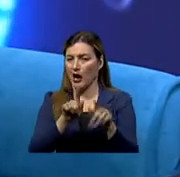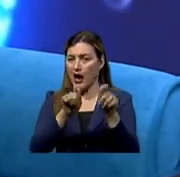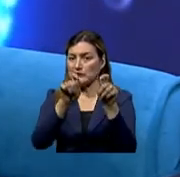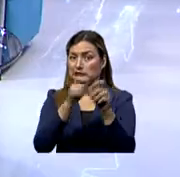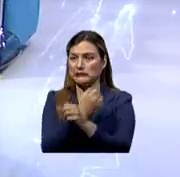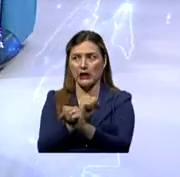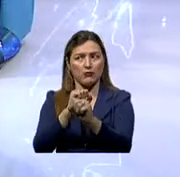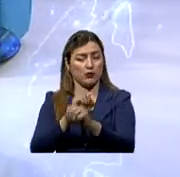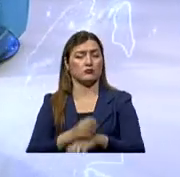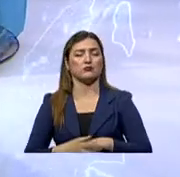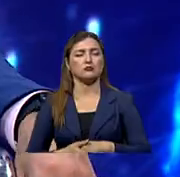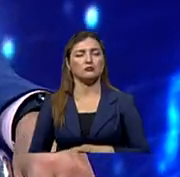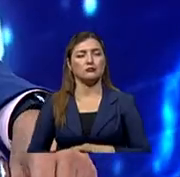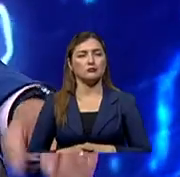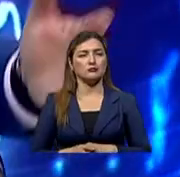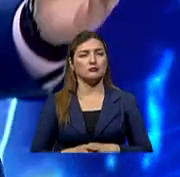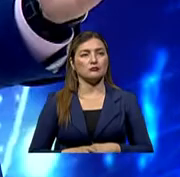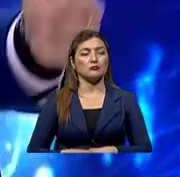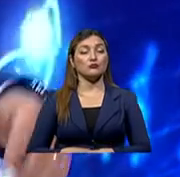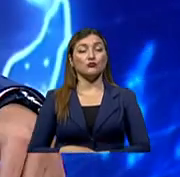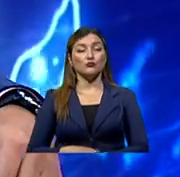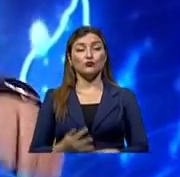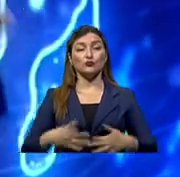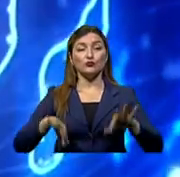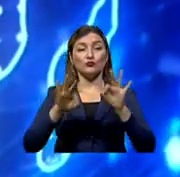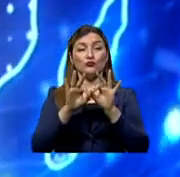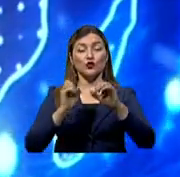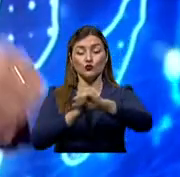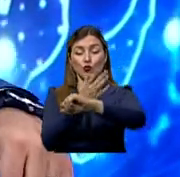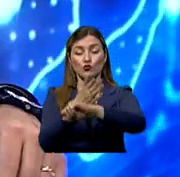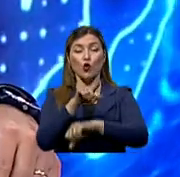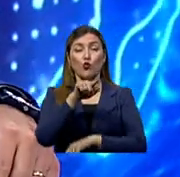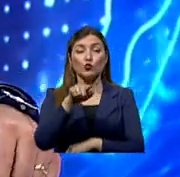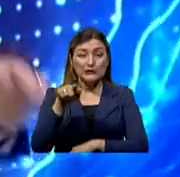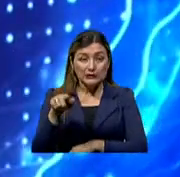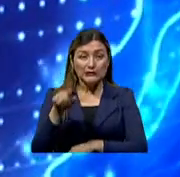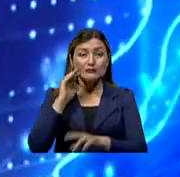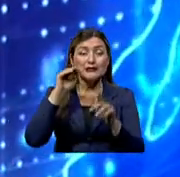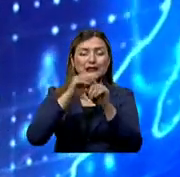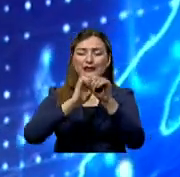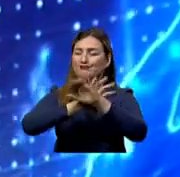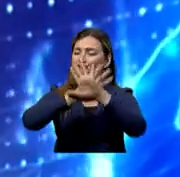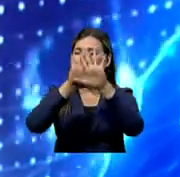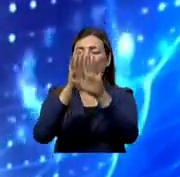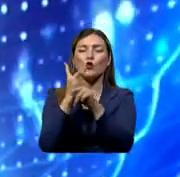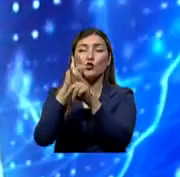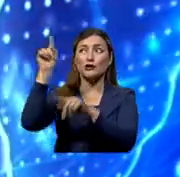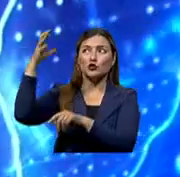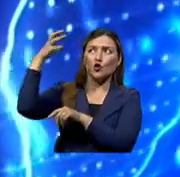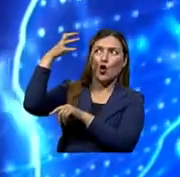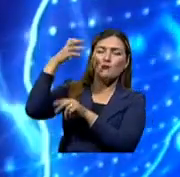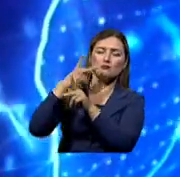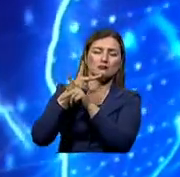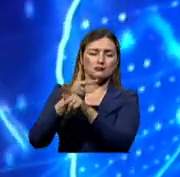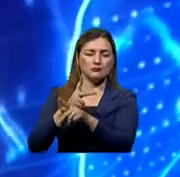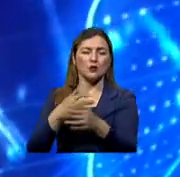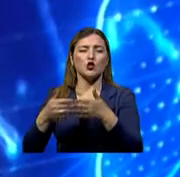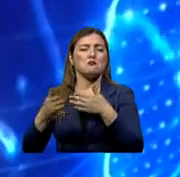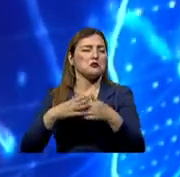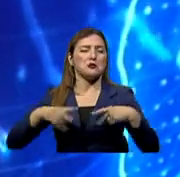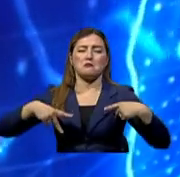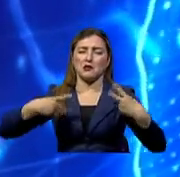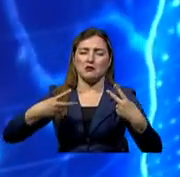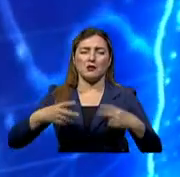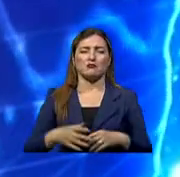cáncer de piel. Y vean ustedes qué importante esto. La recomendación final que ustedes tienen que entender el mensaje es protéjase del sol independientemente de donde usted viva,